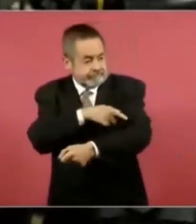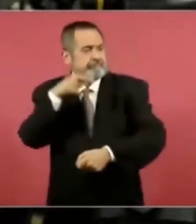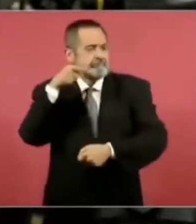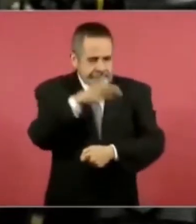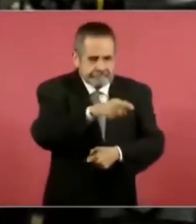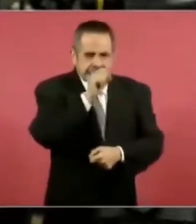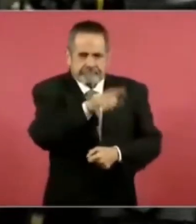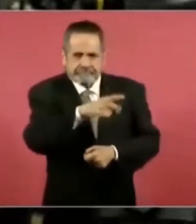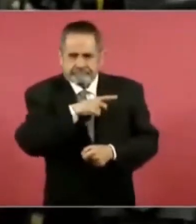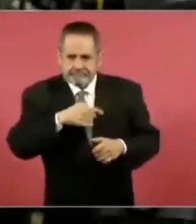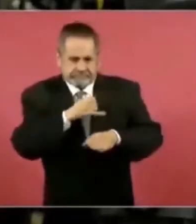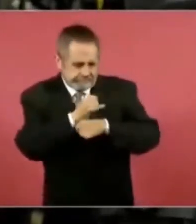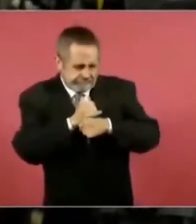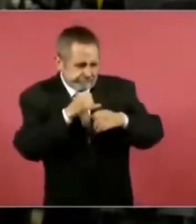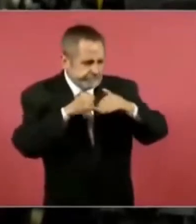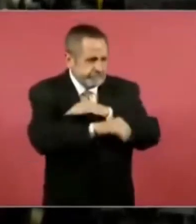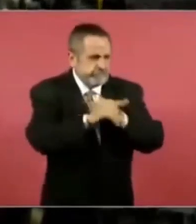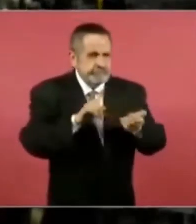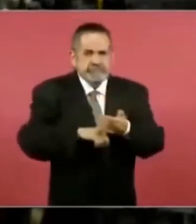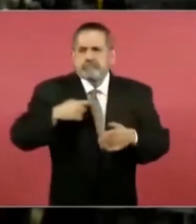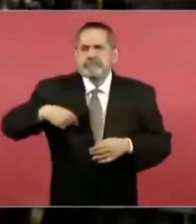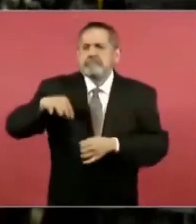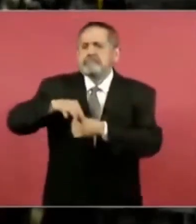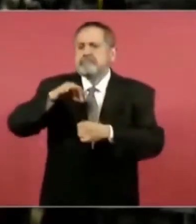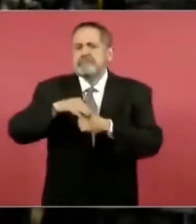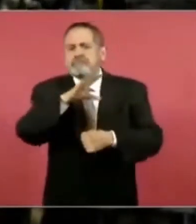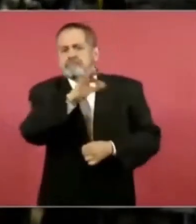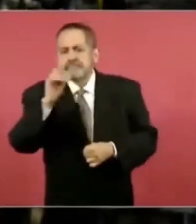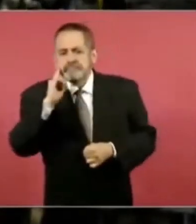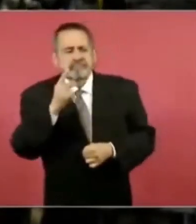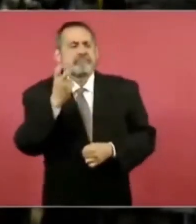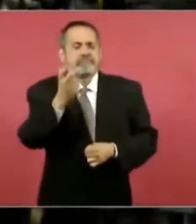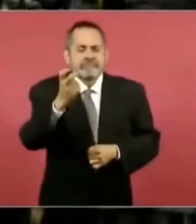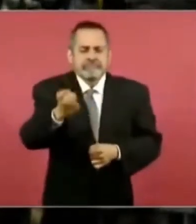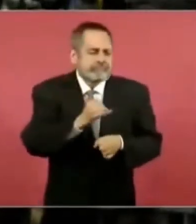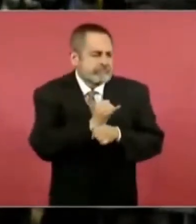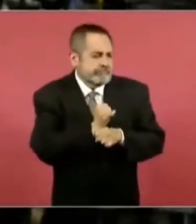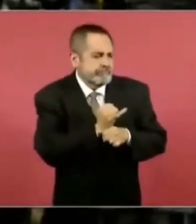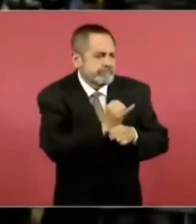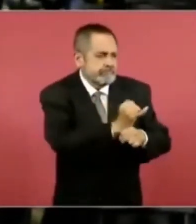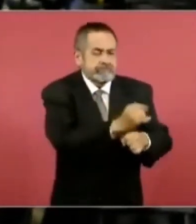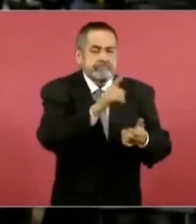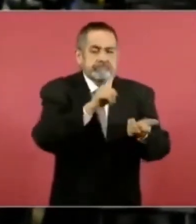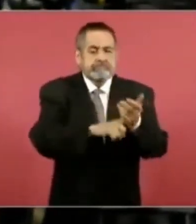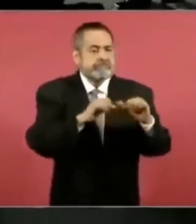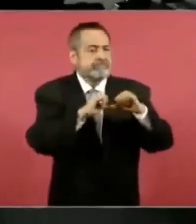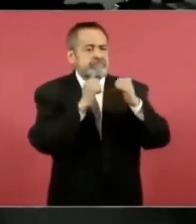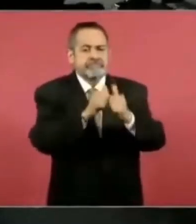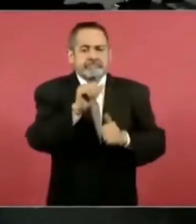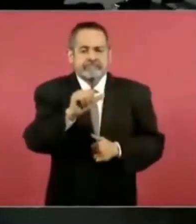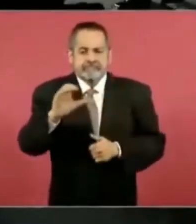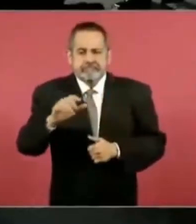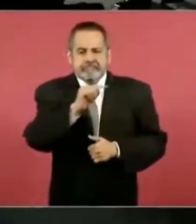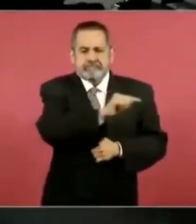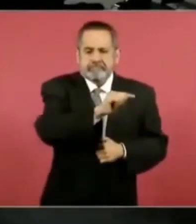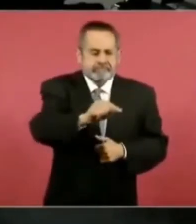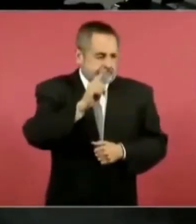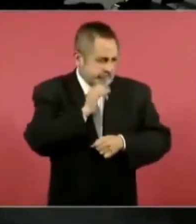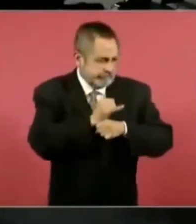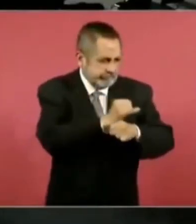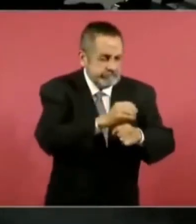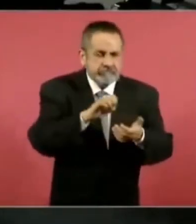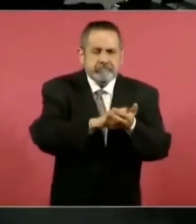además ni siquiera los elegimos. Por eso hemos investigado también a las asociaciones civiles. En el caso de